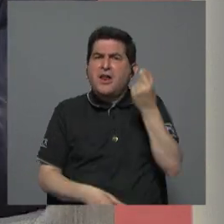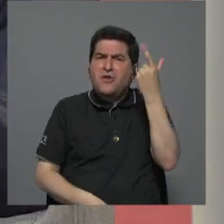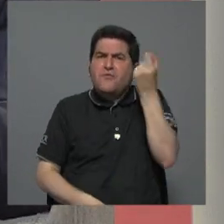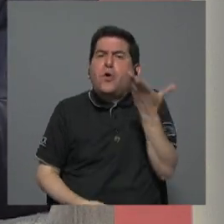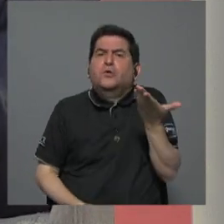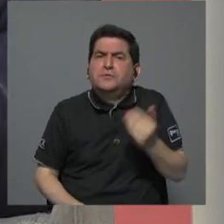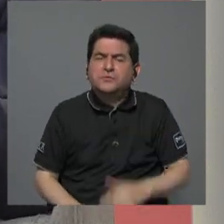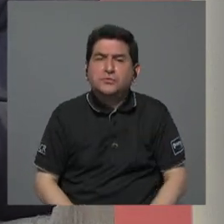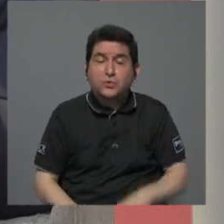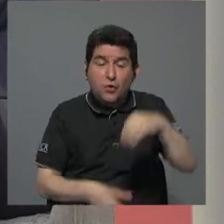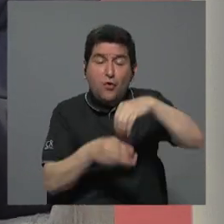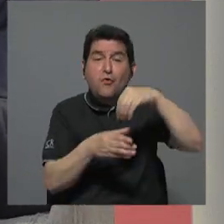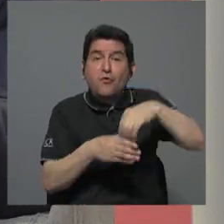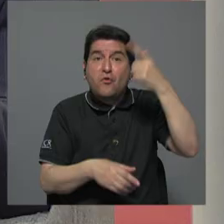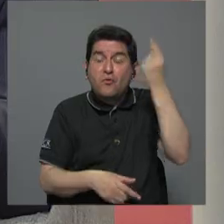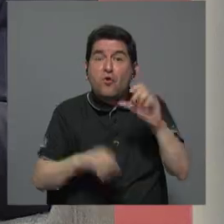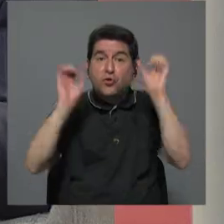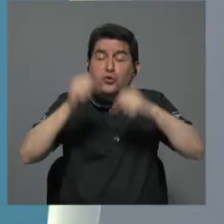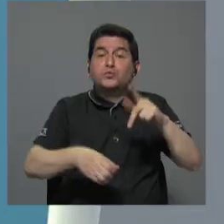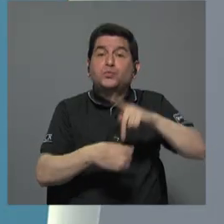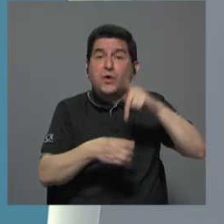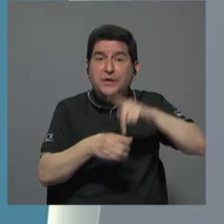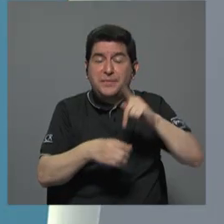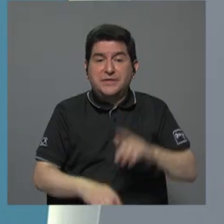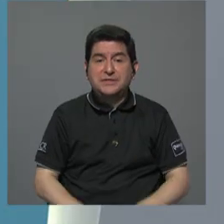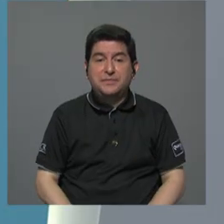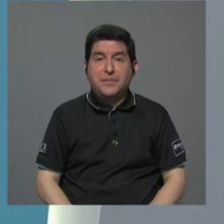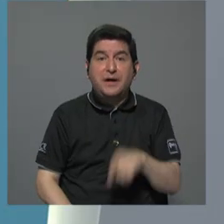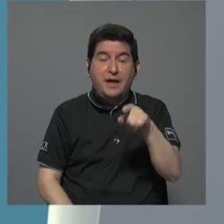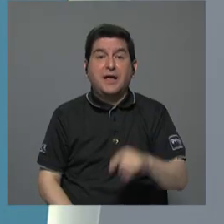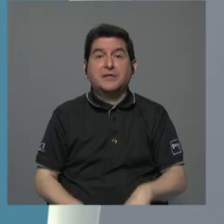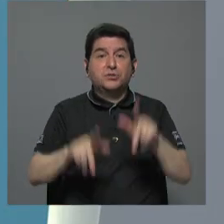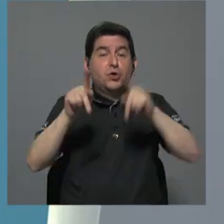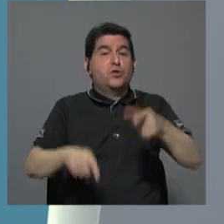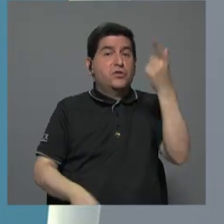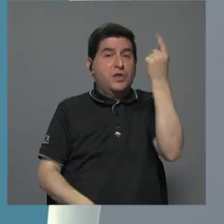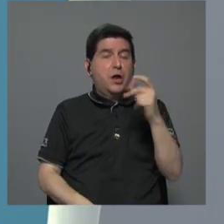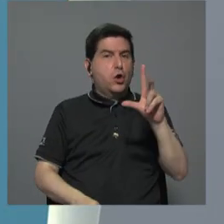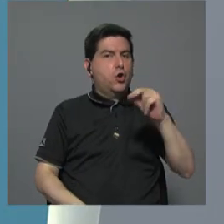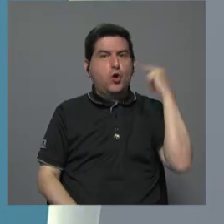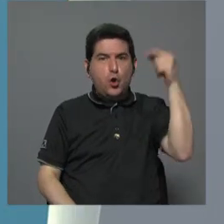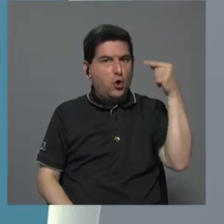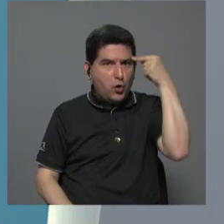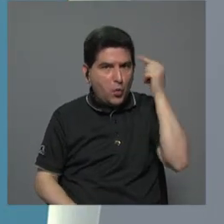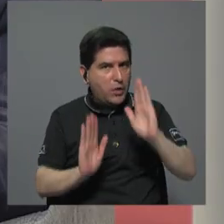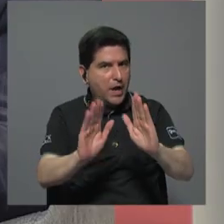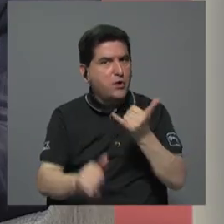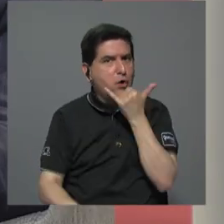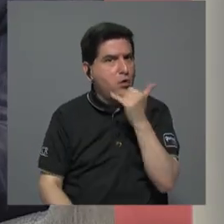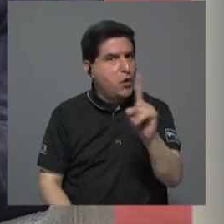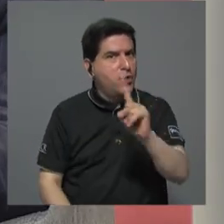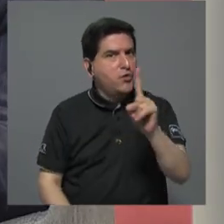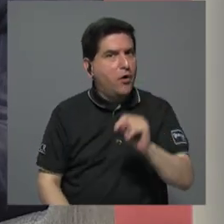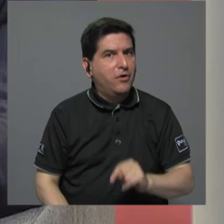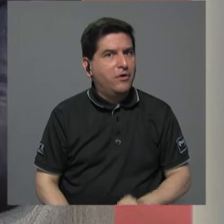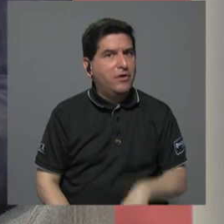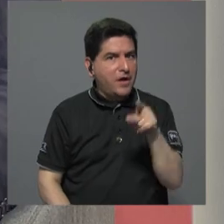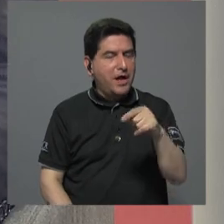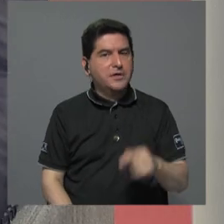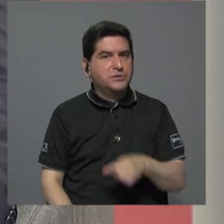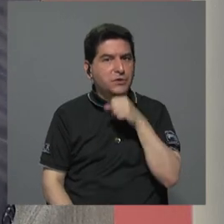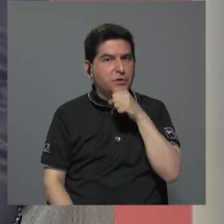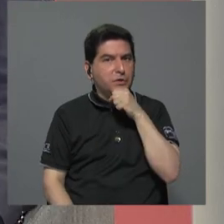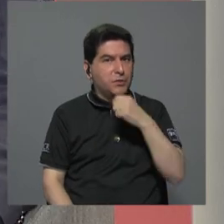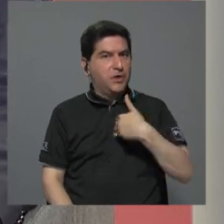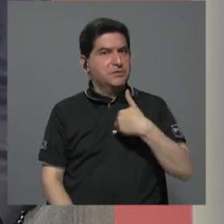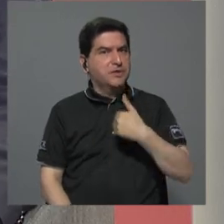entonces por ejemplo los fondos de pensiones podrían participar en esquemas de concesión de los pensionados no son del Estado no nos equivoquemos no no esa es la plata de los viejitos pero